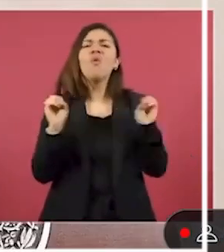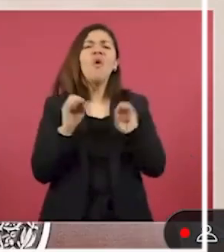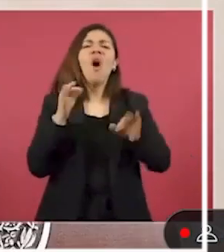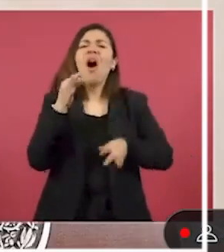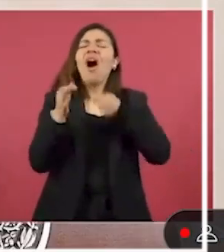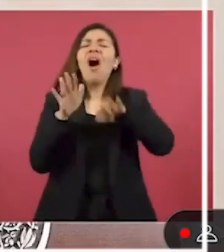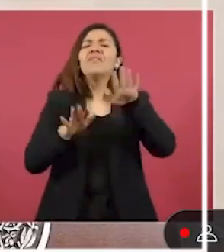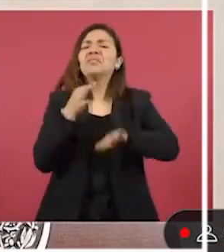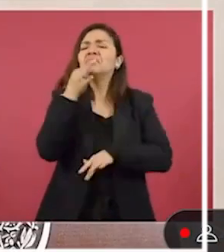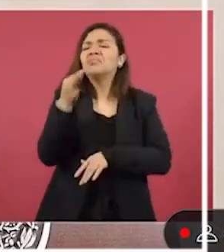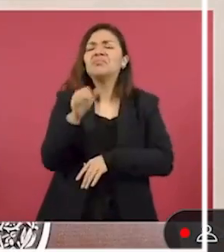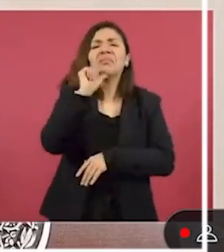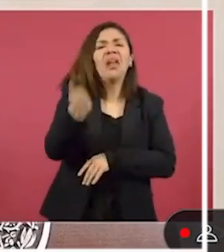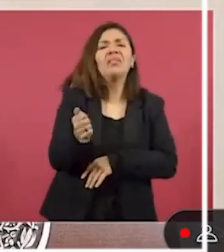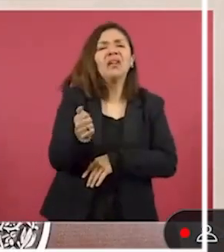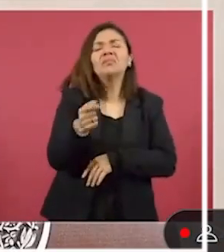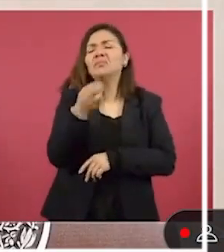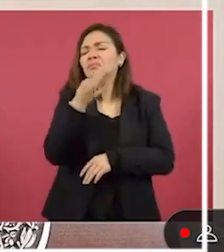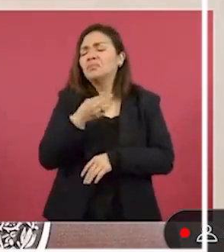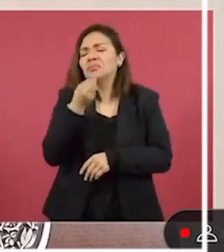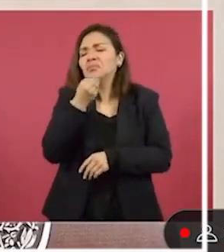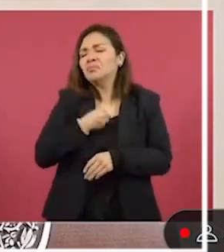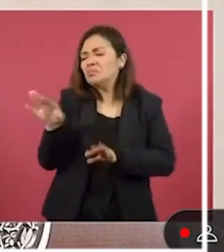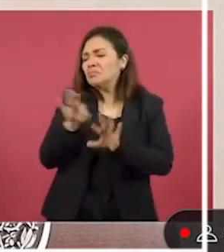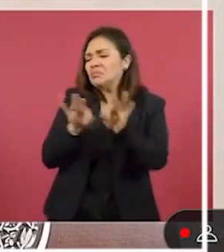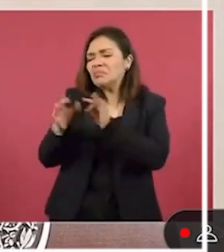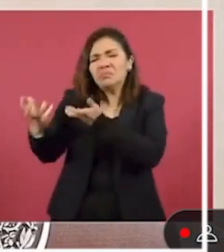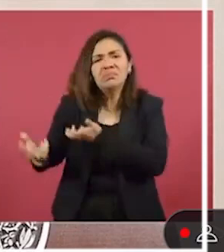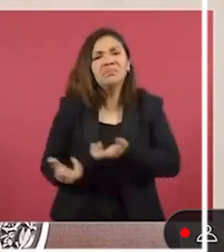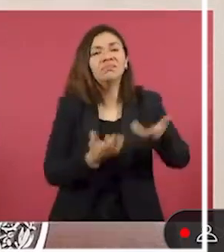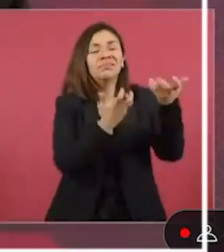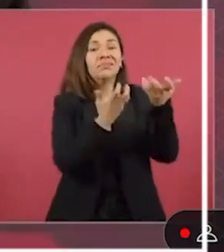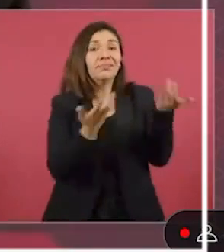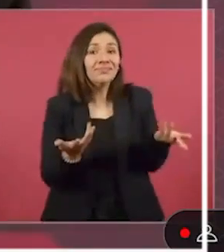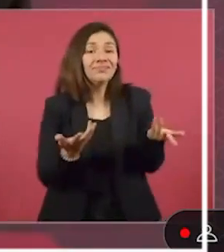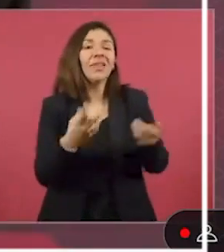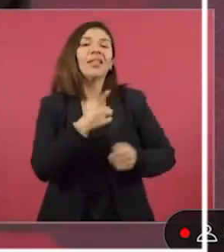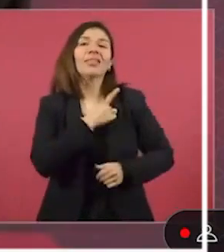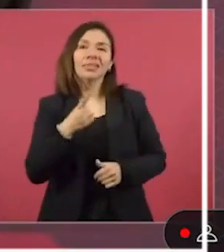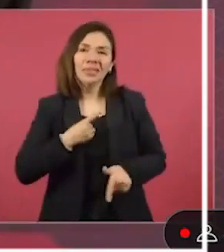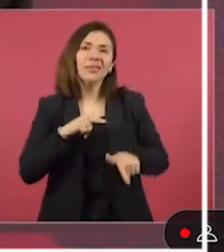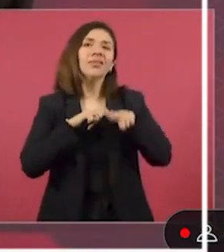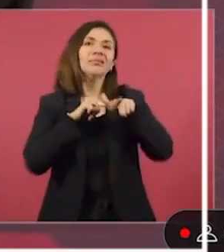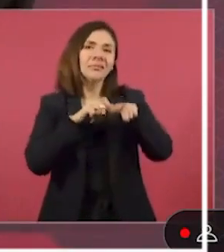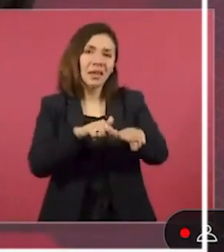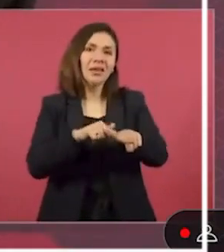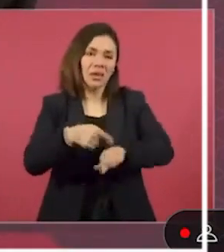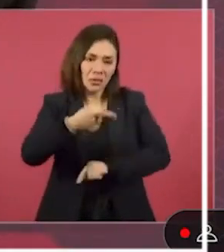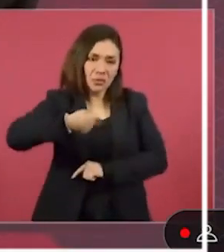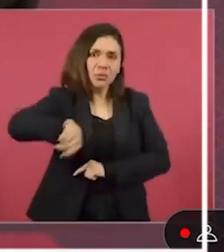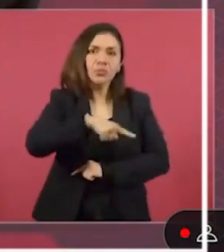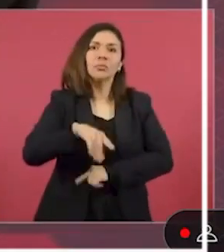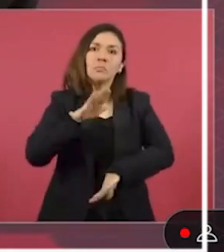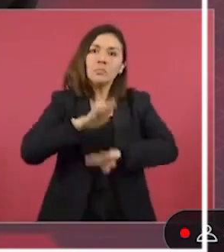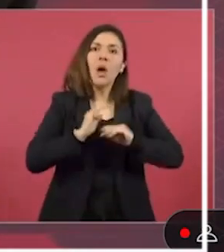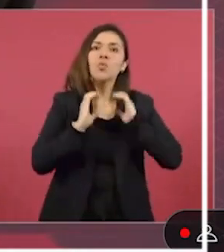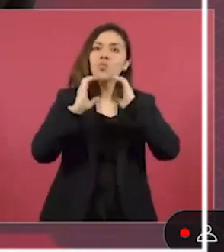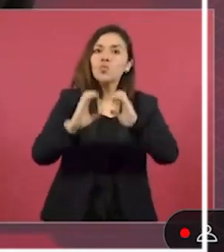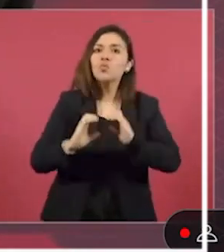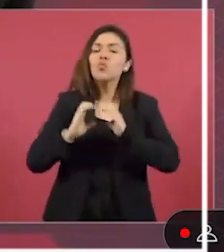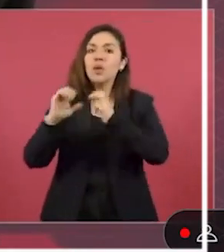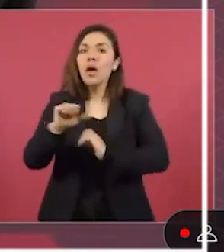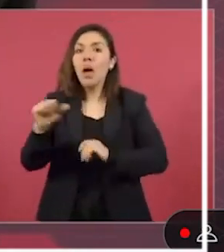tenemos que seguir nosotros cuidando a los